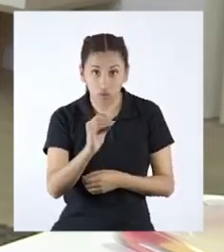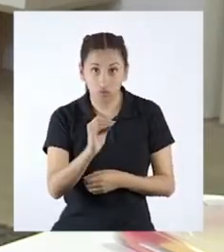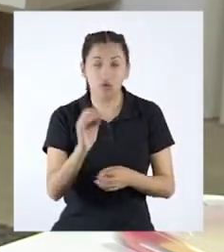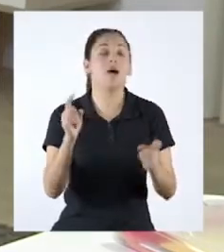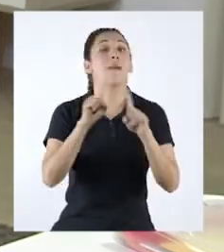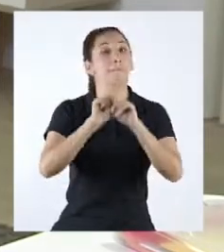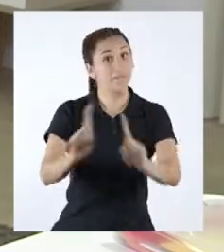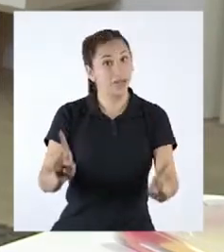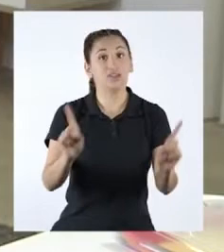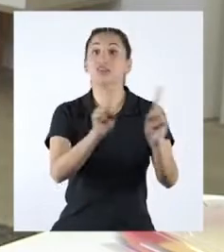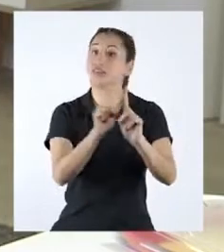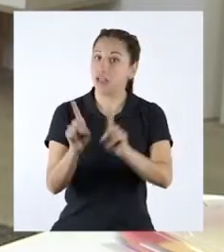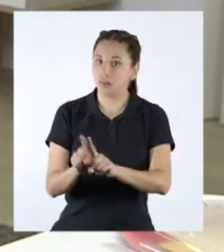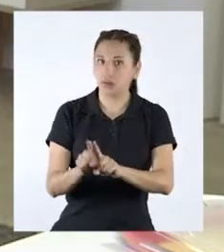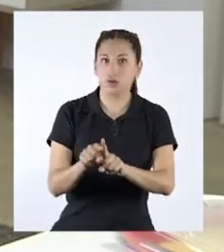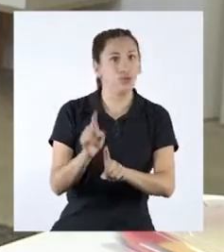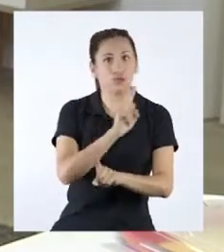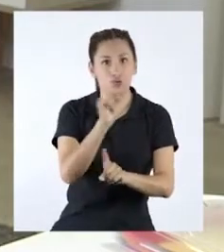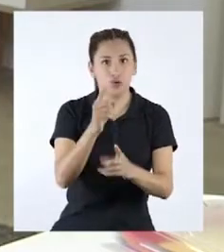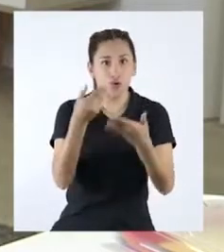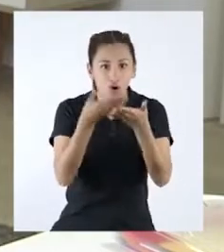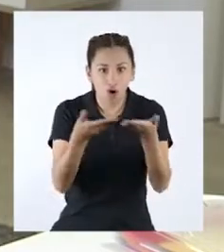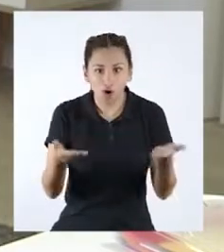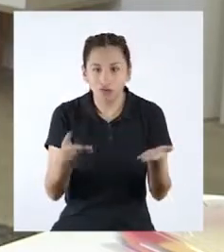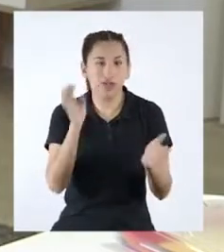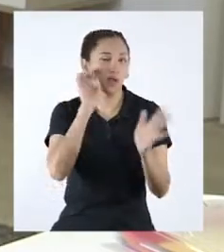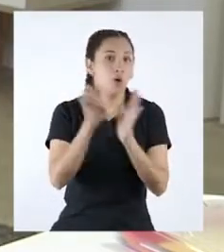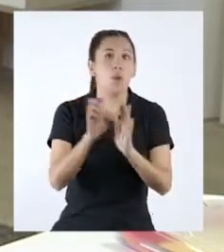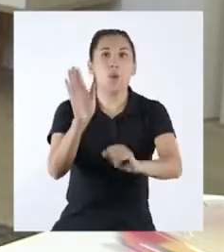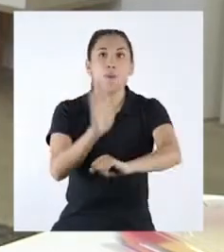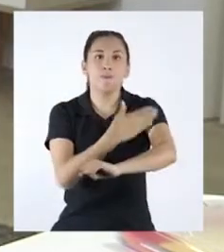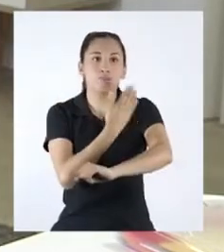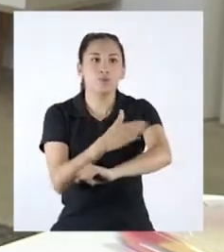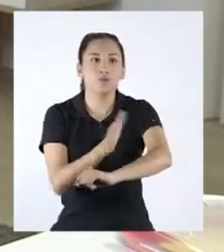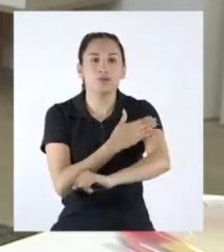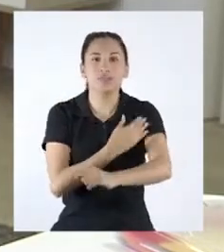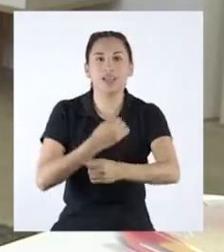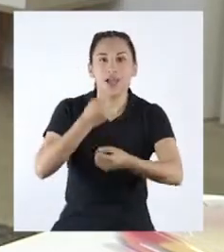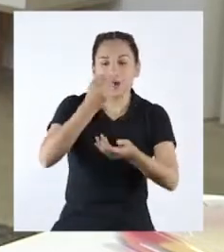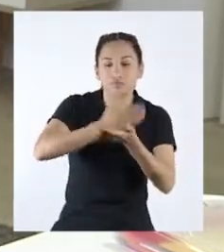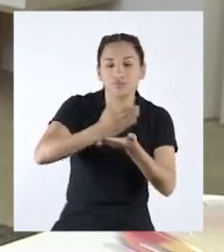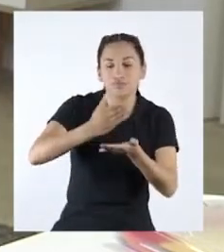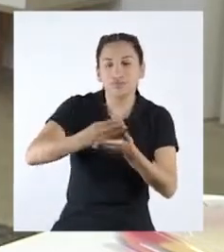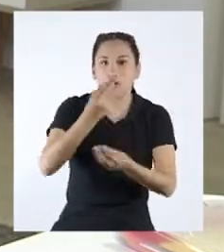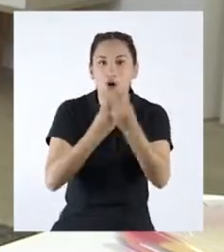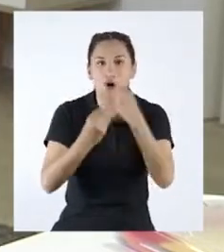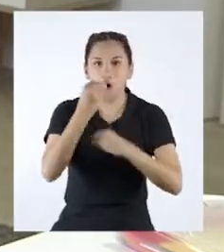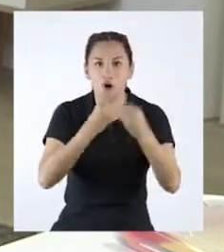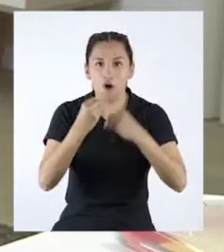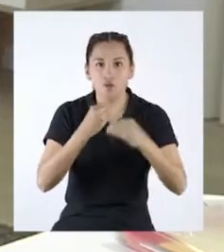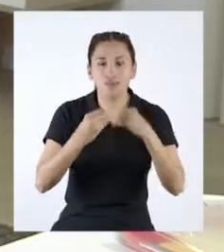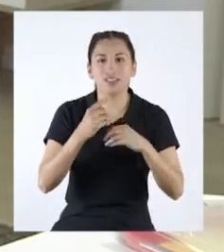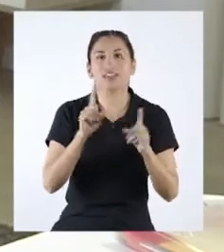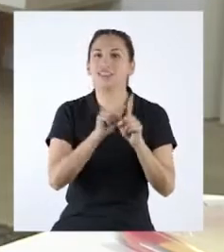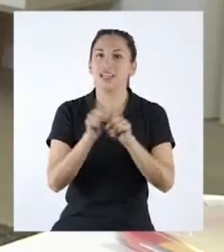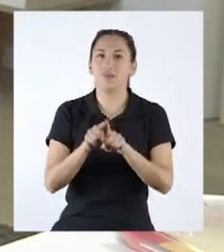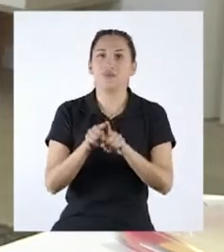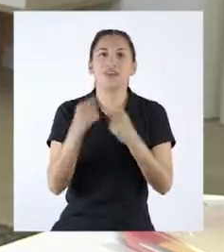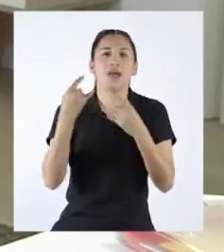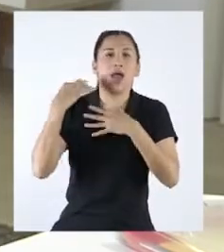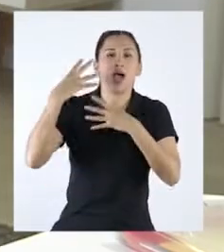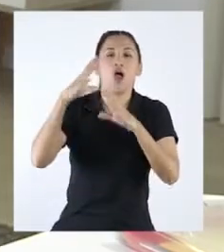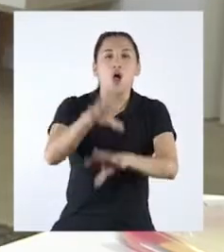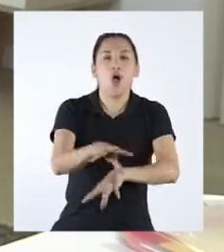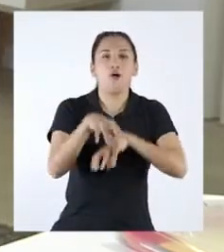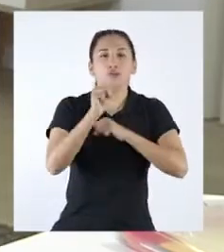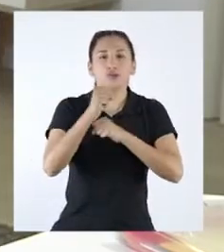también pueden ser patrimonios inmateriales, como la música, las recetas de comida y las tradiciones de